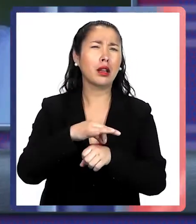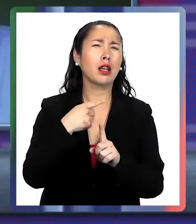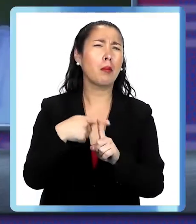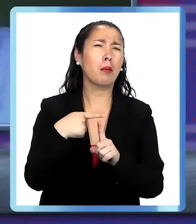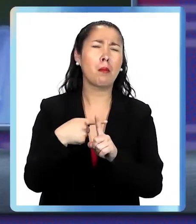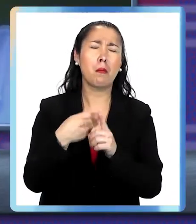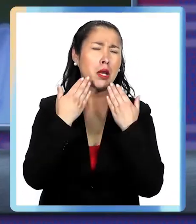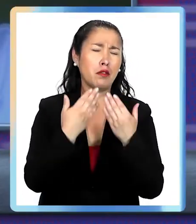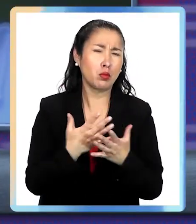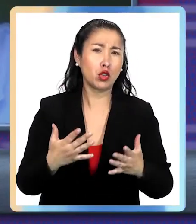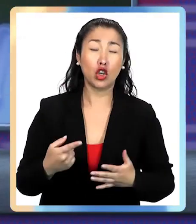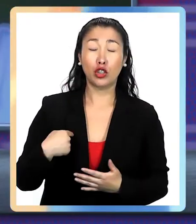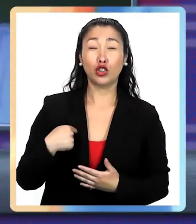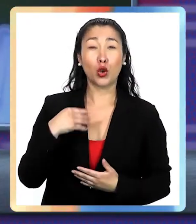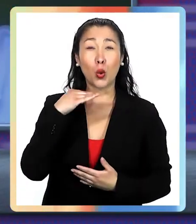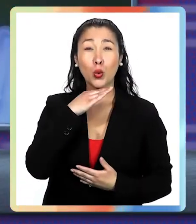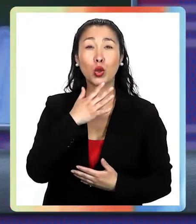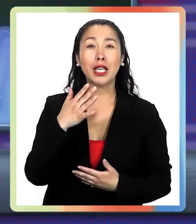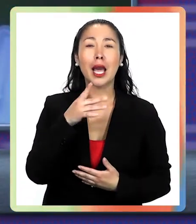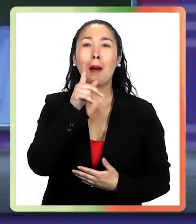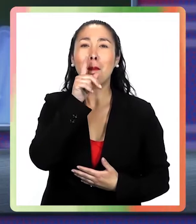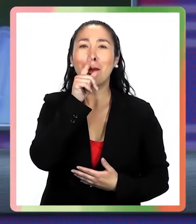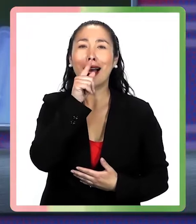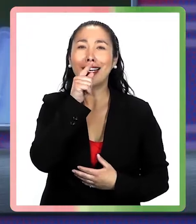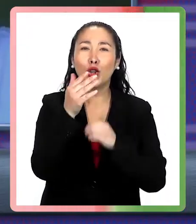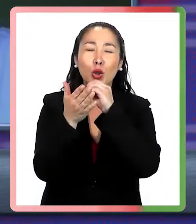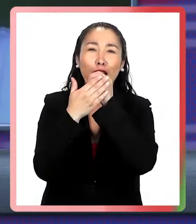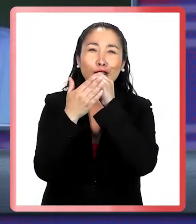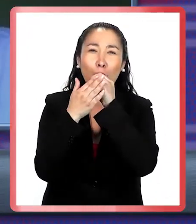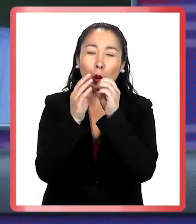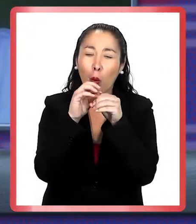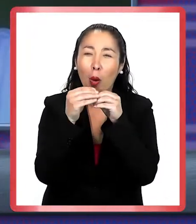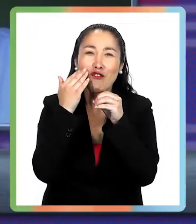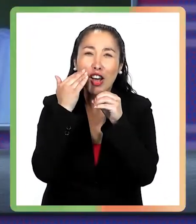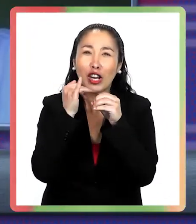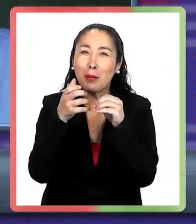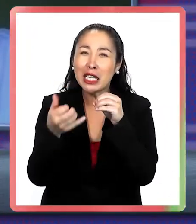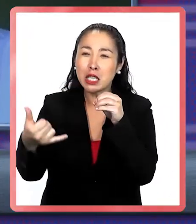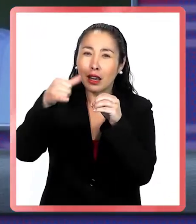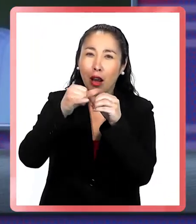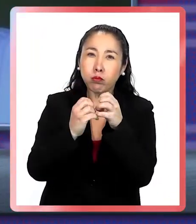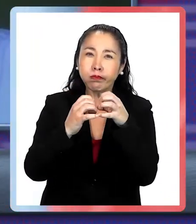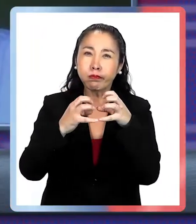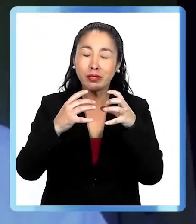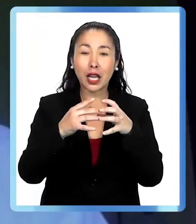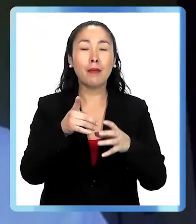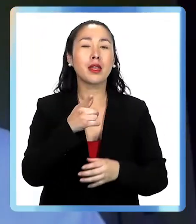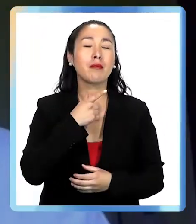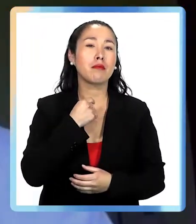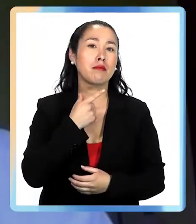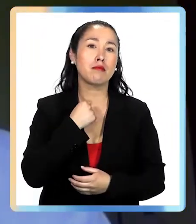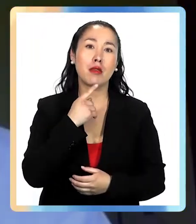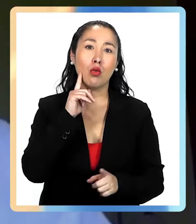que yo consumo son pajaritos del yogur. Fíjate, el yogur de pajaritos con miel lo consumo. Y me encanta.